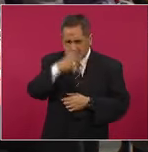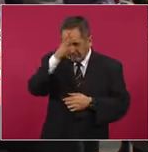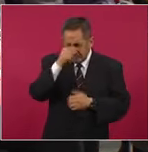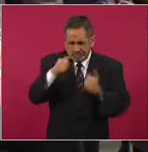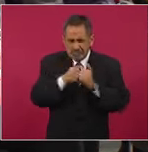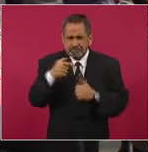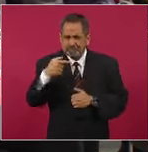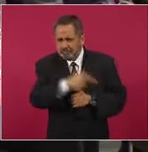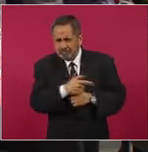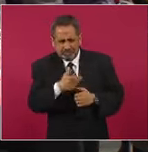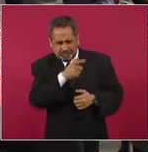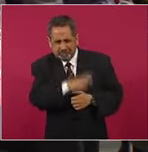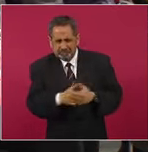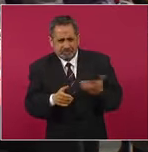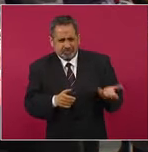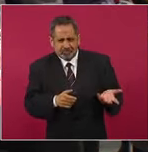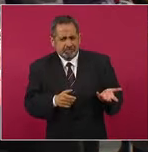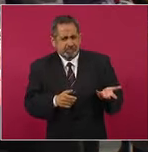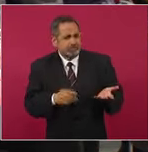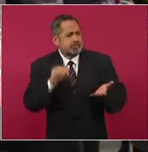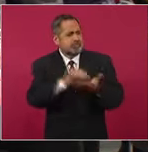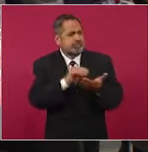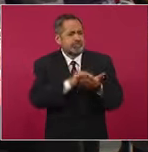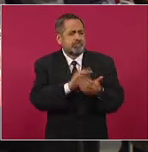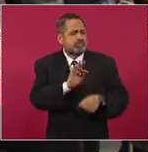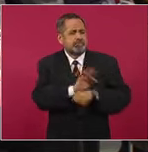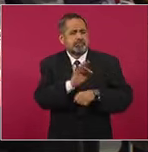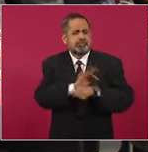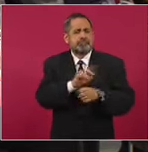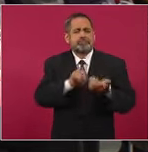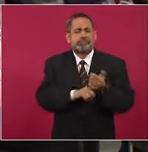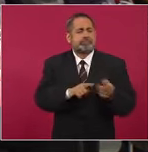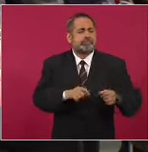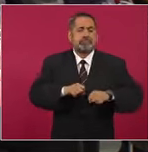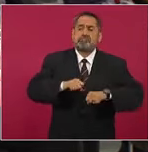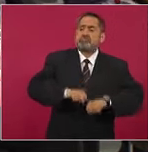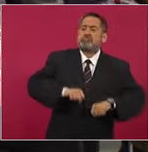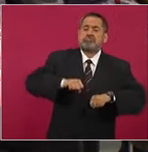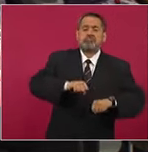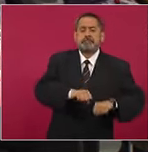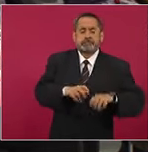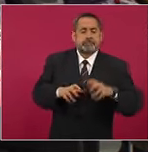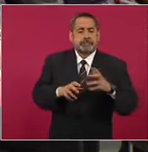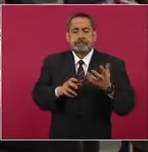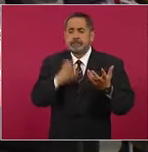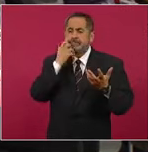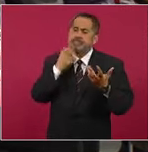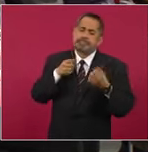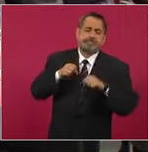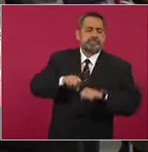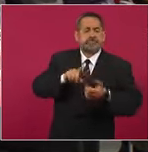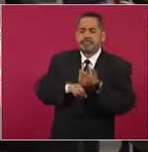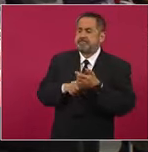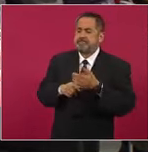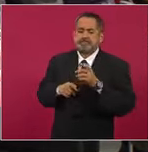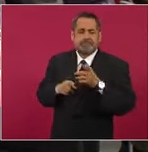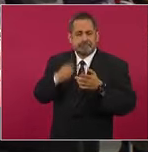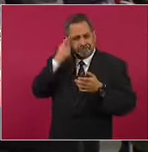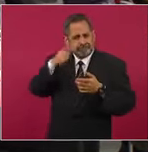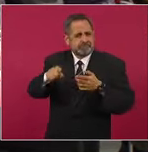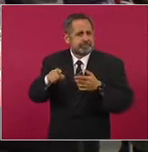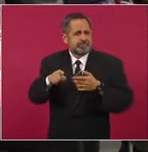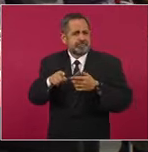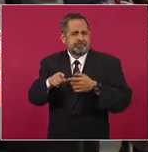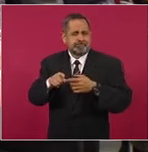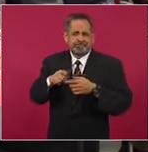personajes que siguen al amparo del poder sosteniéndose con los dientes ahí, dando patadas de